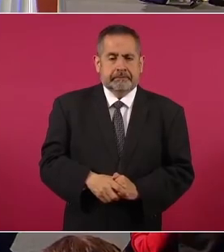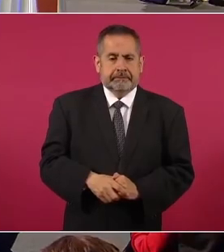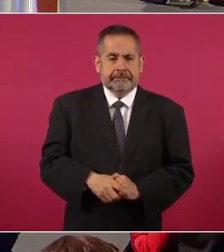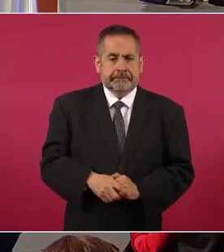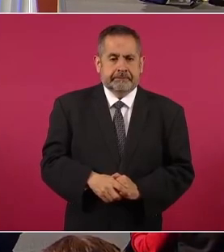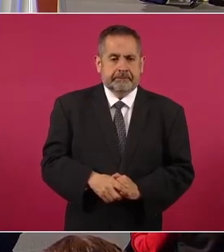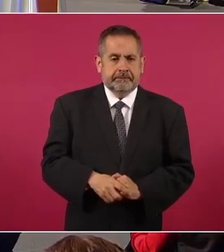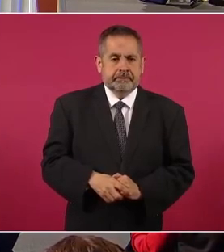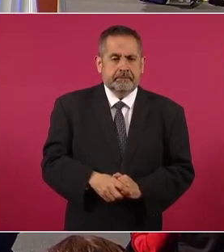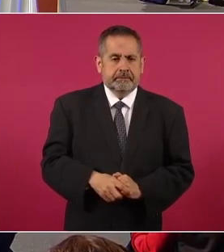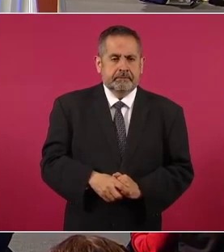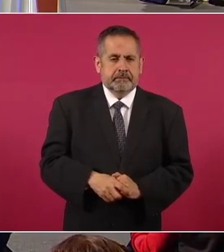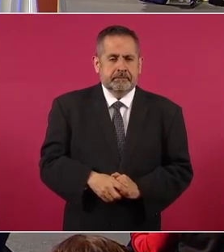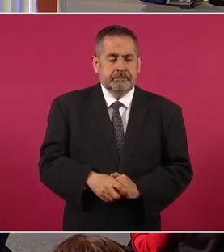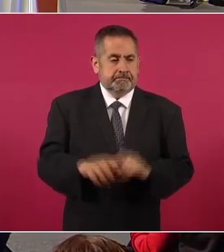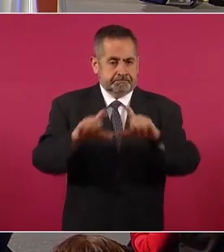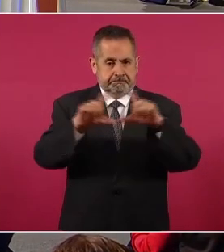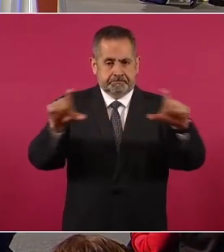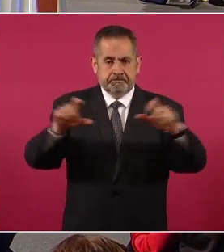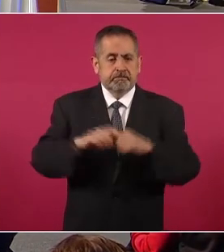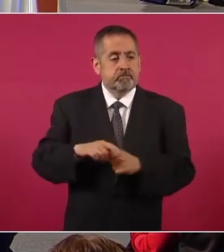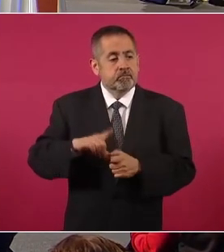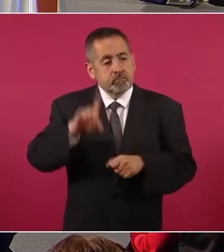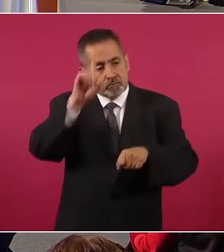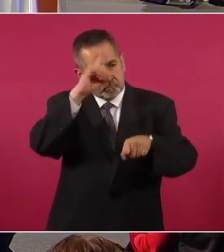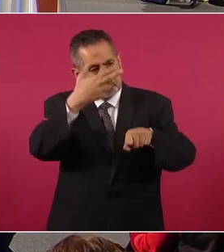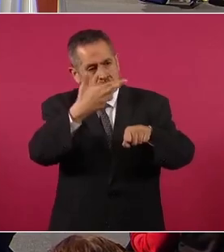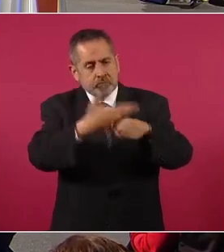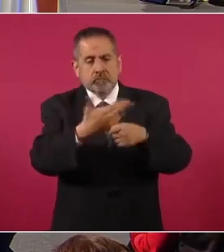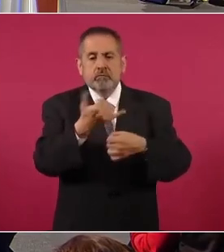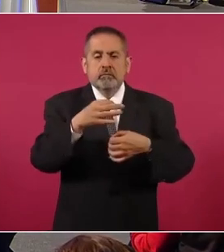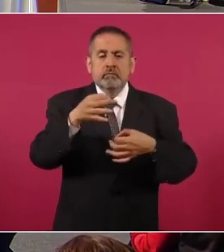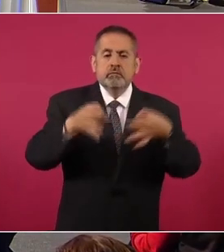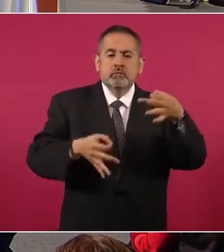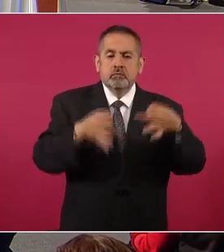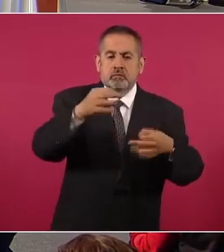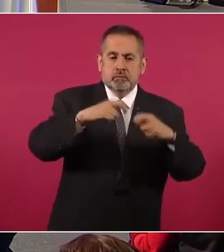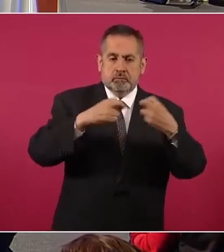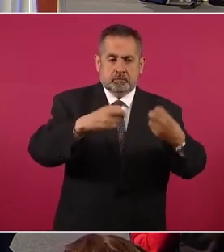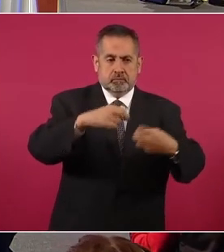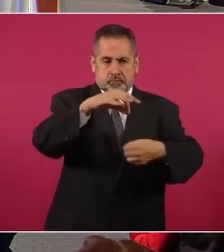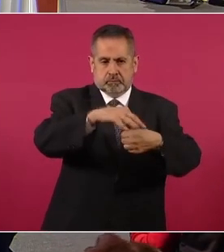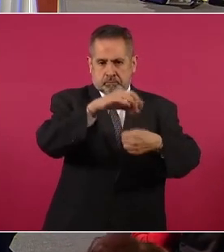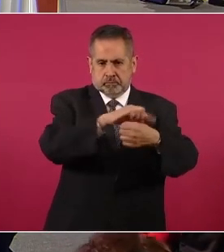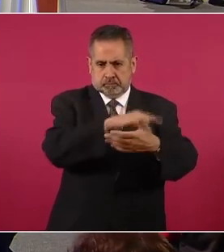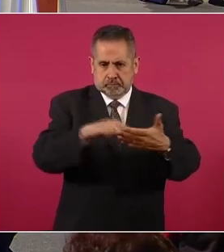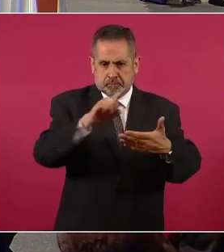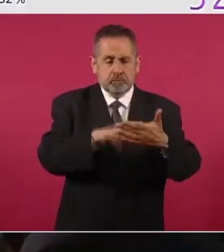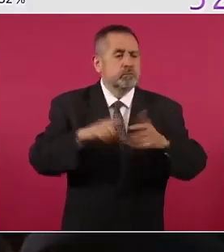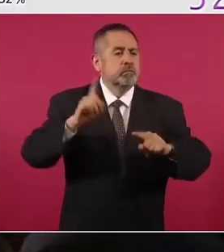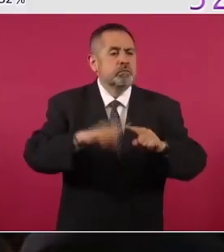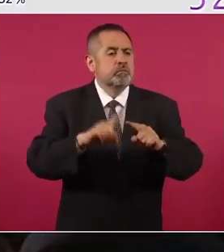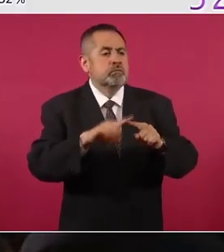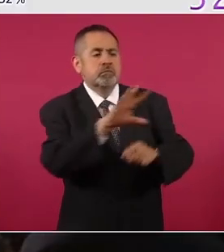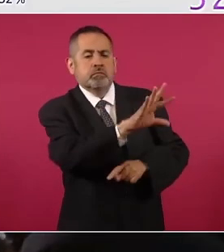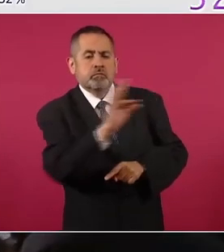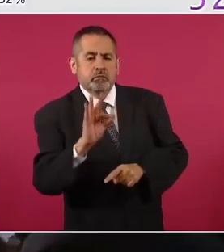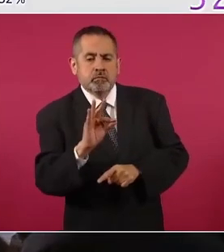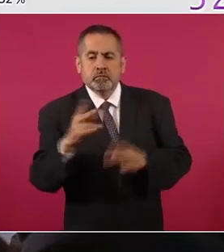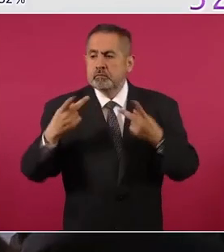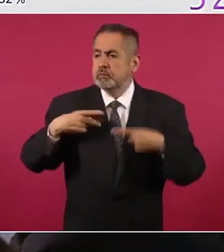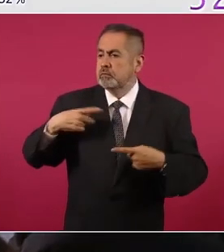Que los consejeros y magistrados electorales sean elegidos directamente por la